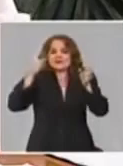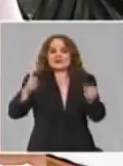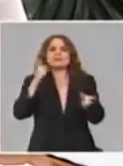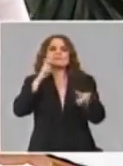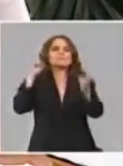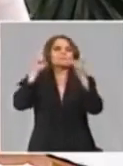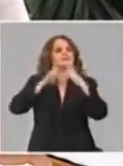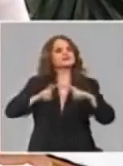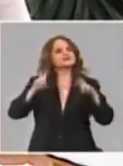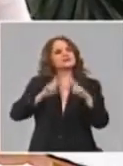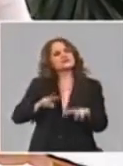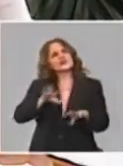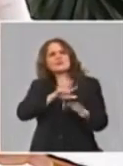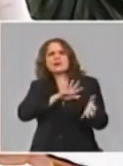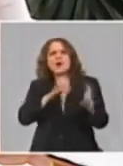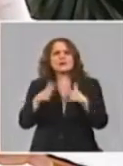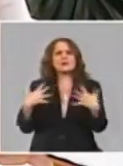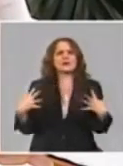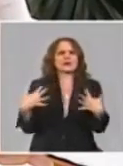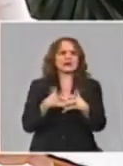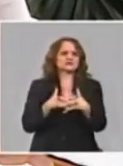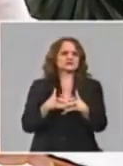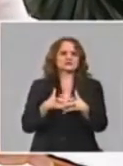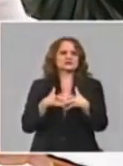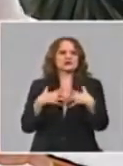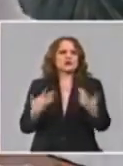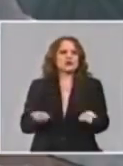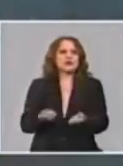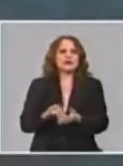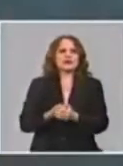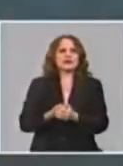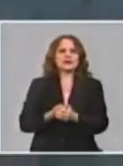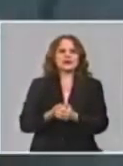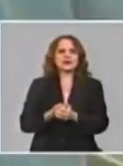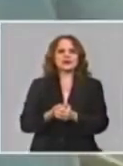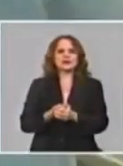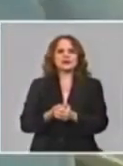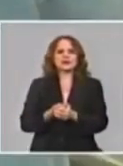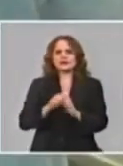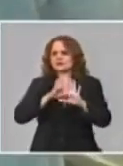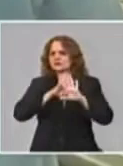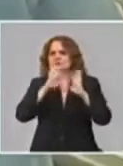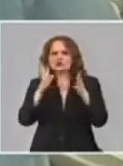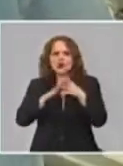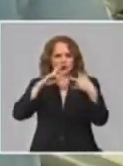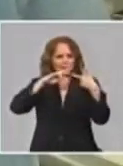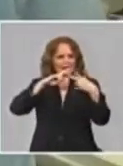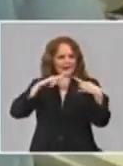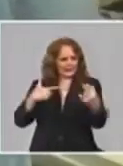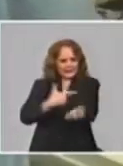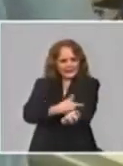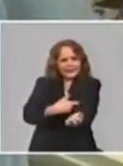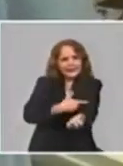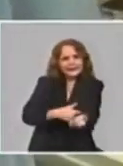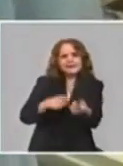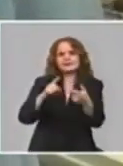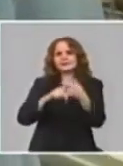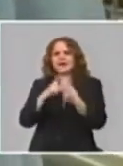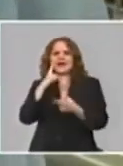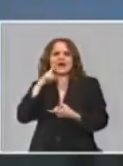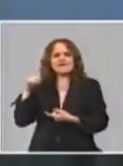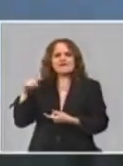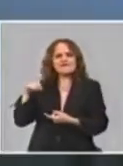investigaciones que tienen que ver con todo el tema genético, todo el tema virológico, ya son